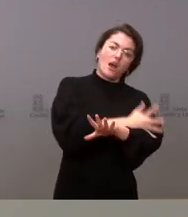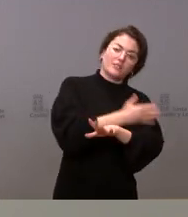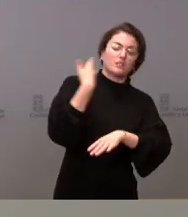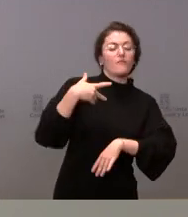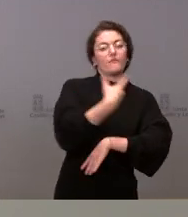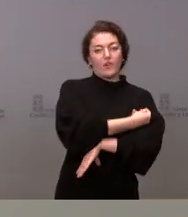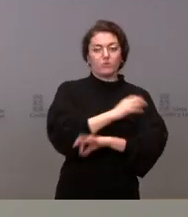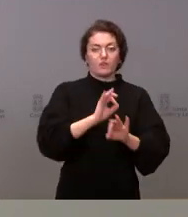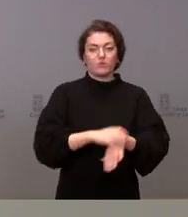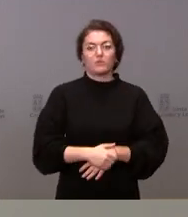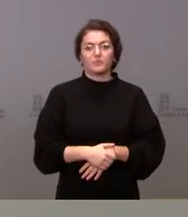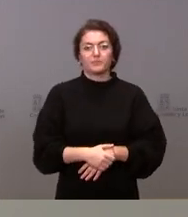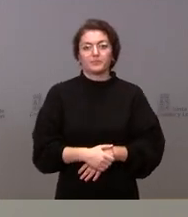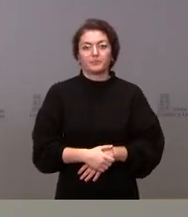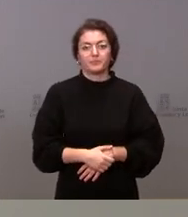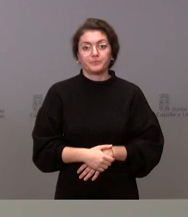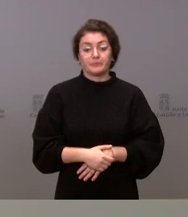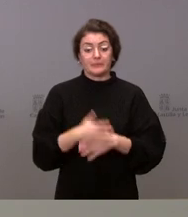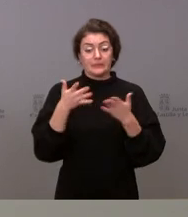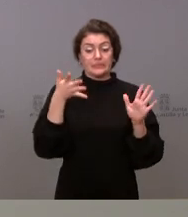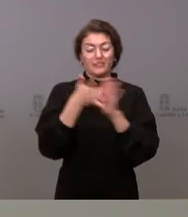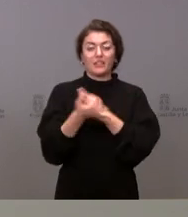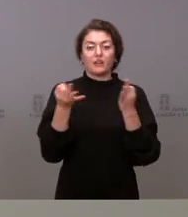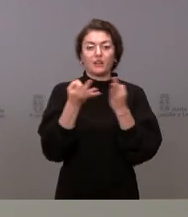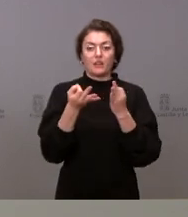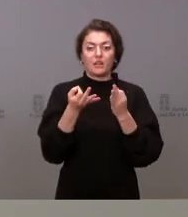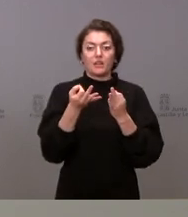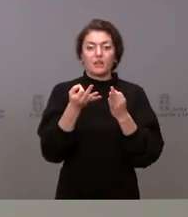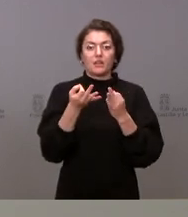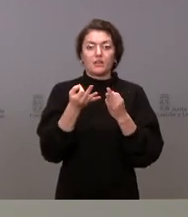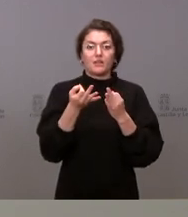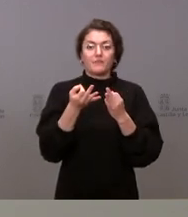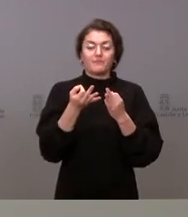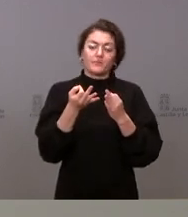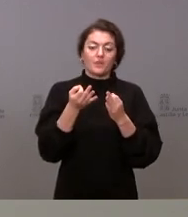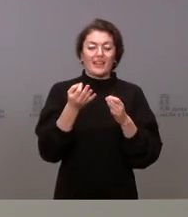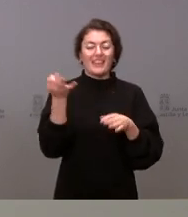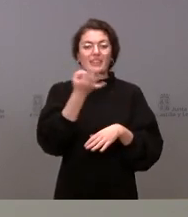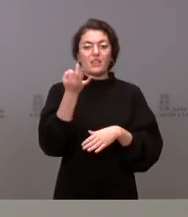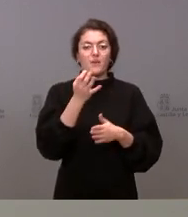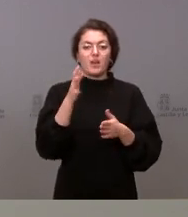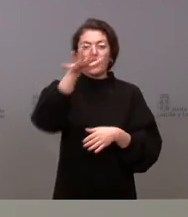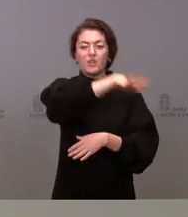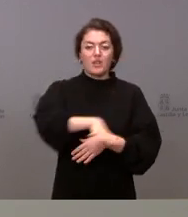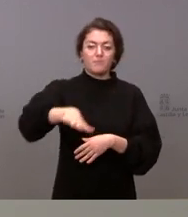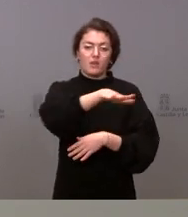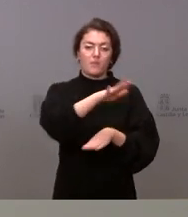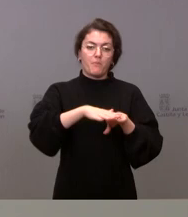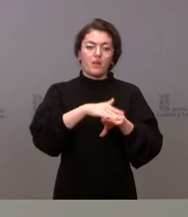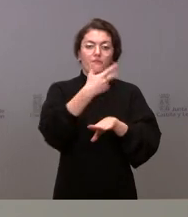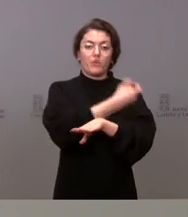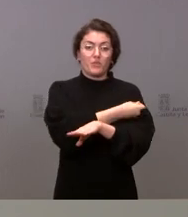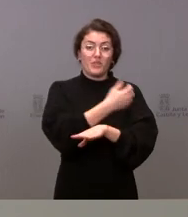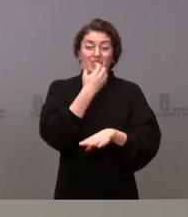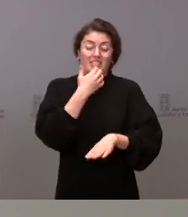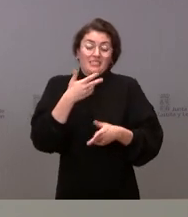Y esto nos obliga otra vez a reabrir todos los espacios de vacunación y en los que no sea posible ponerlo en otros sitios.